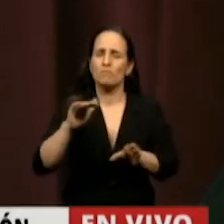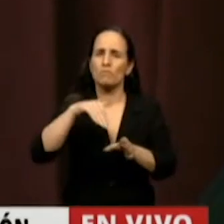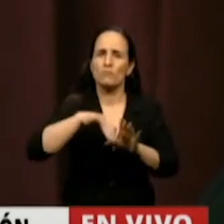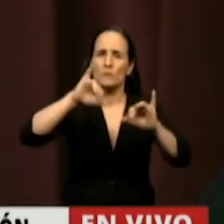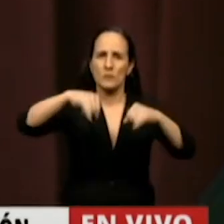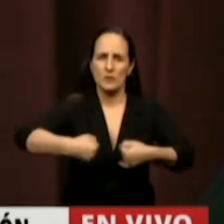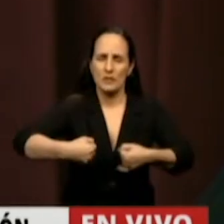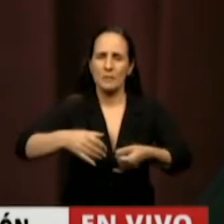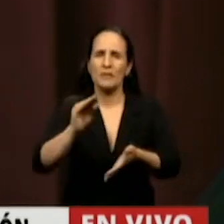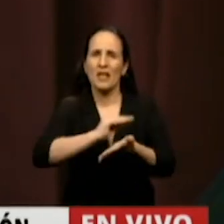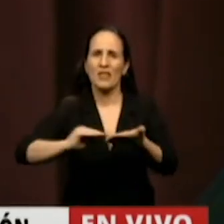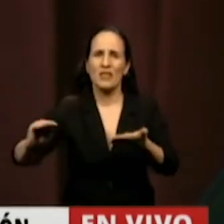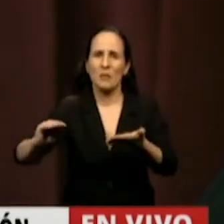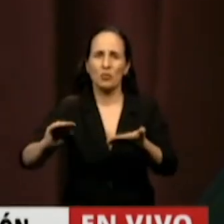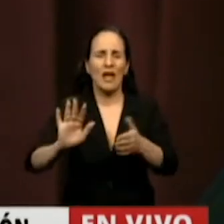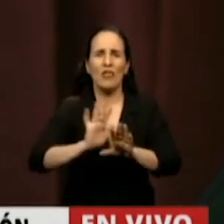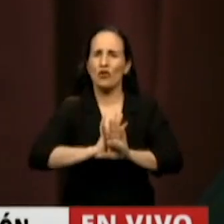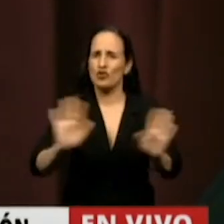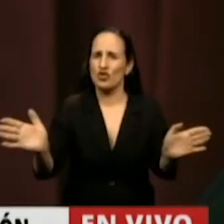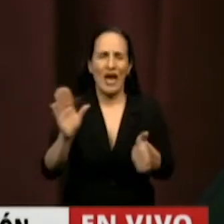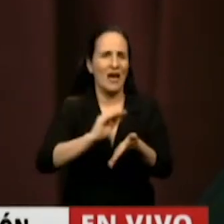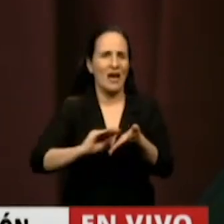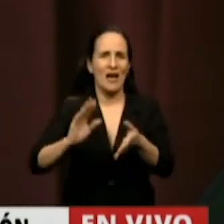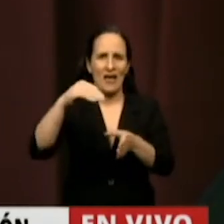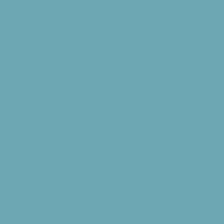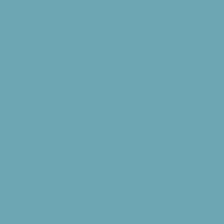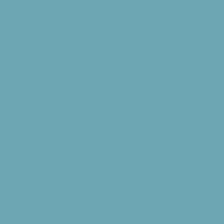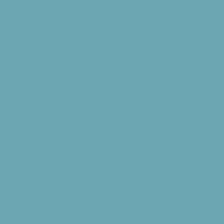el diputado ha dejado de pertenecer a este cuerpo.